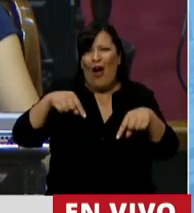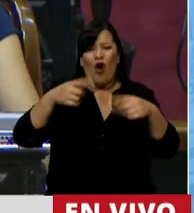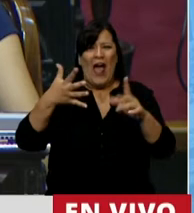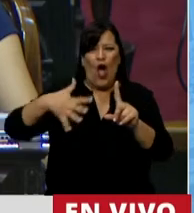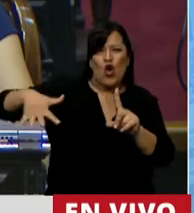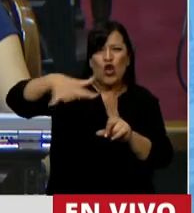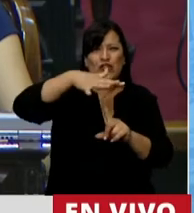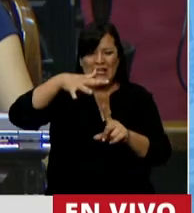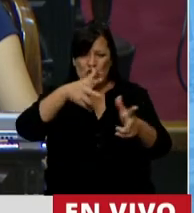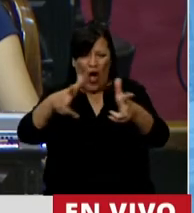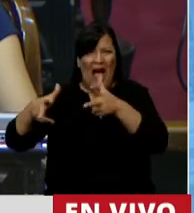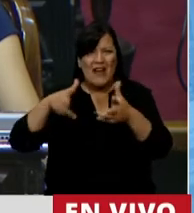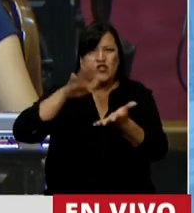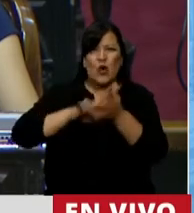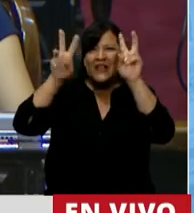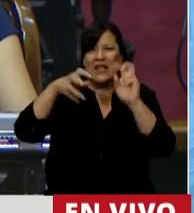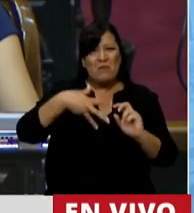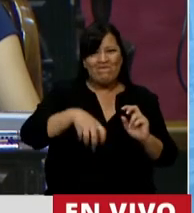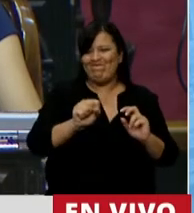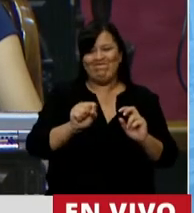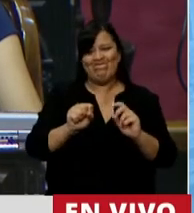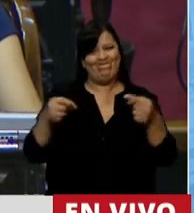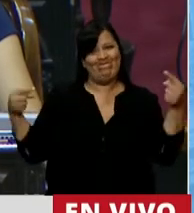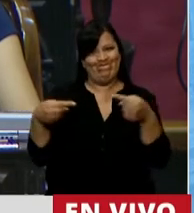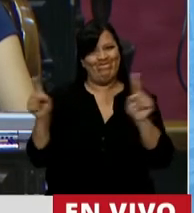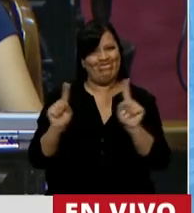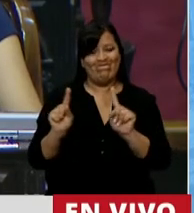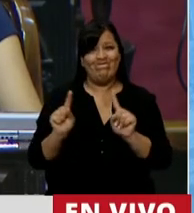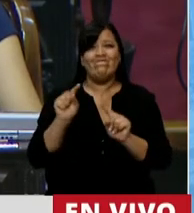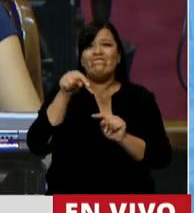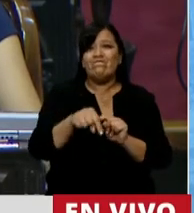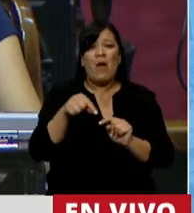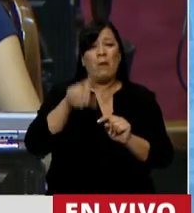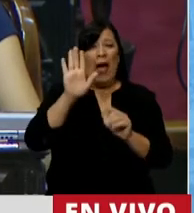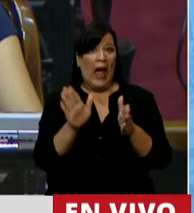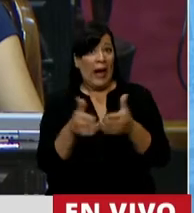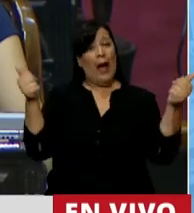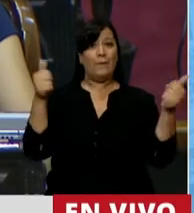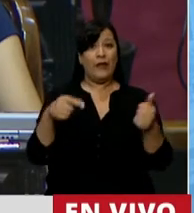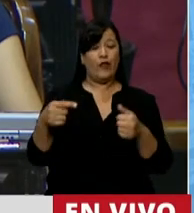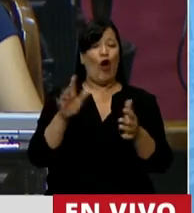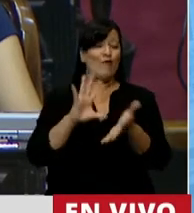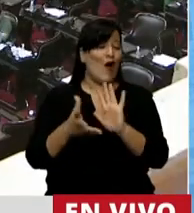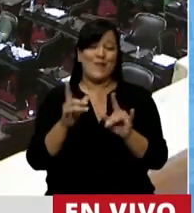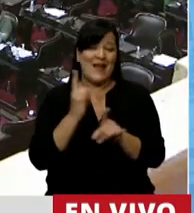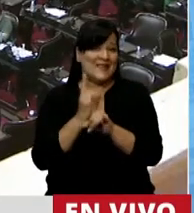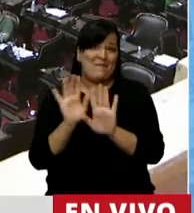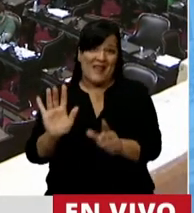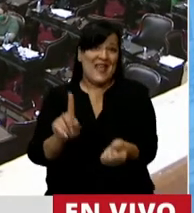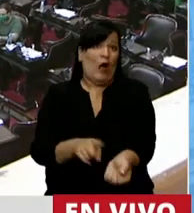para tratar este tema, ni mucho menos en forma express, como nos tienen acostumbrados